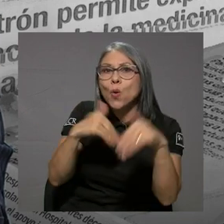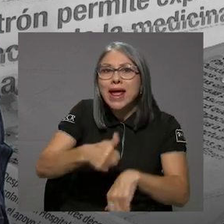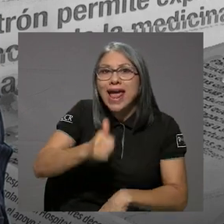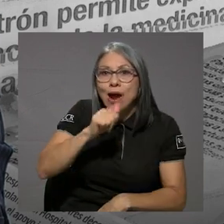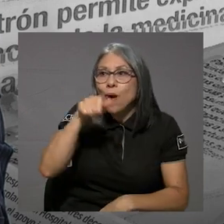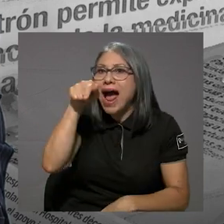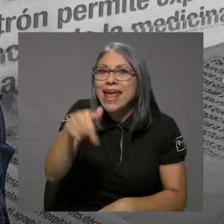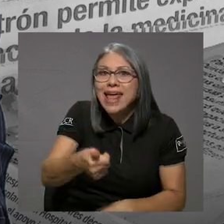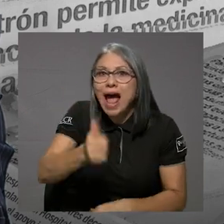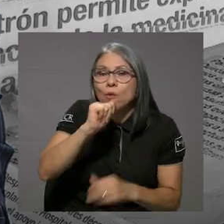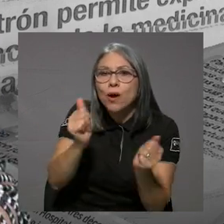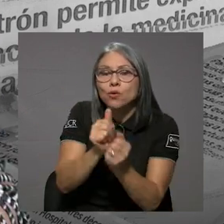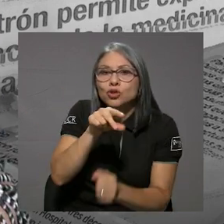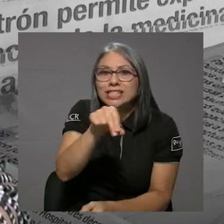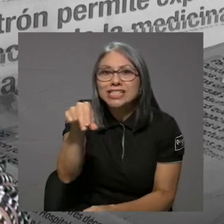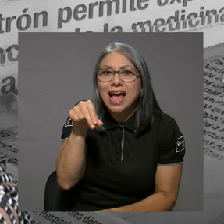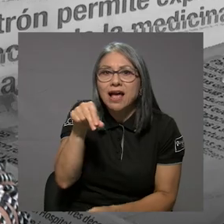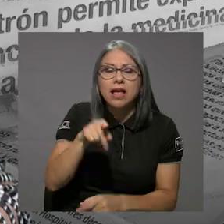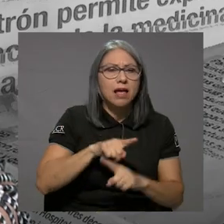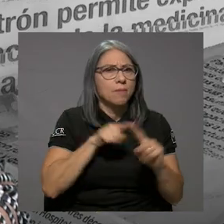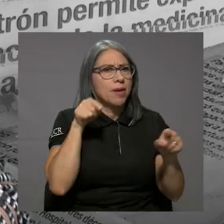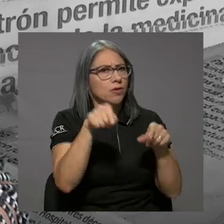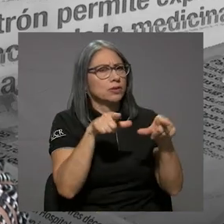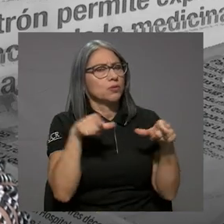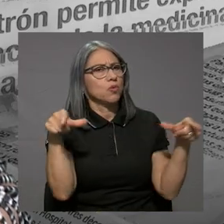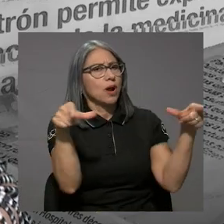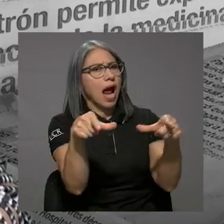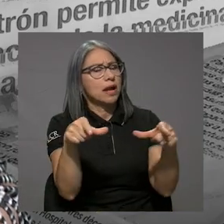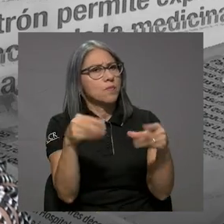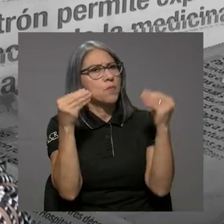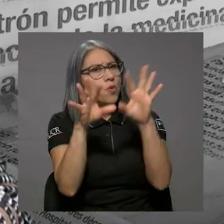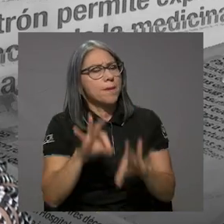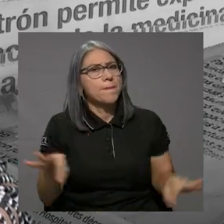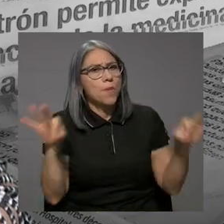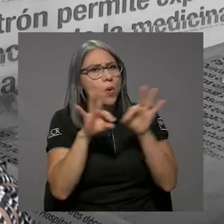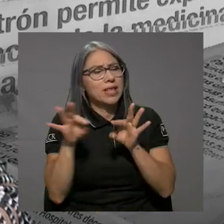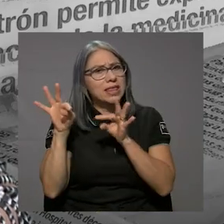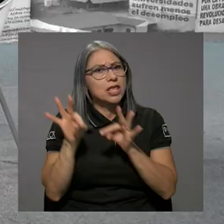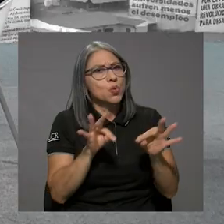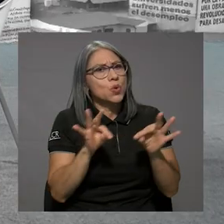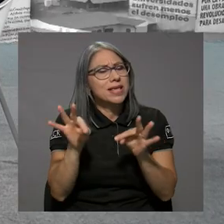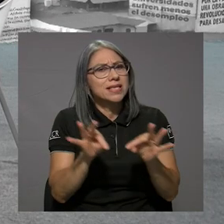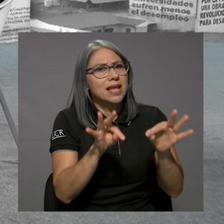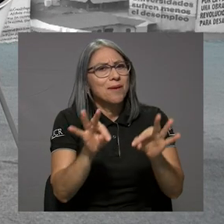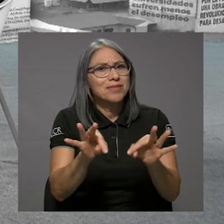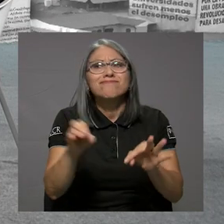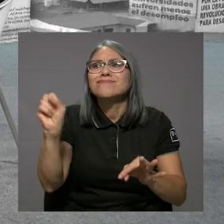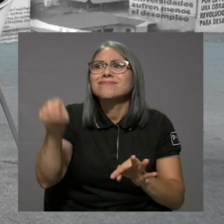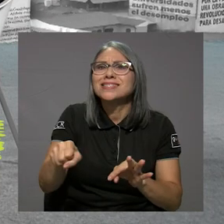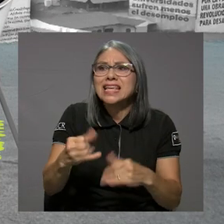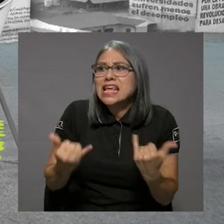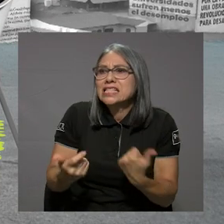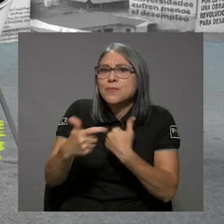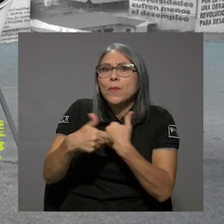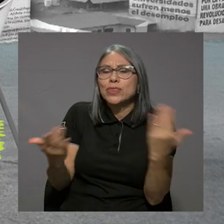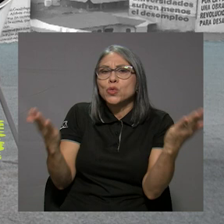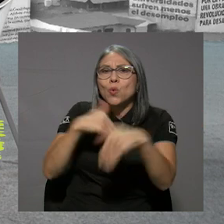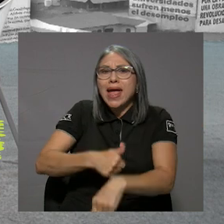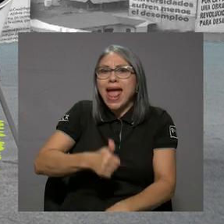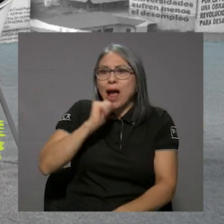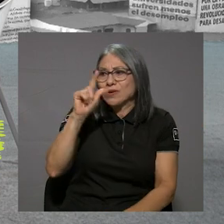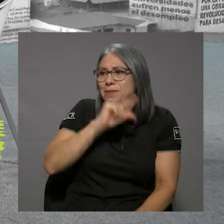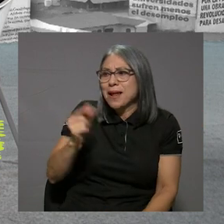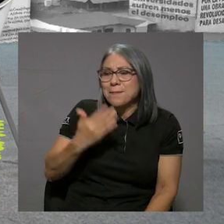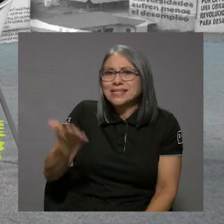salinizaron. Y pero es uno de los lugares turísticamente más importantes. importantes y en estos momentos no hay agua.